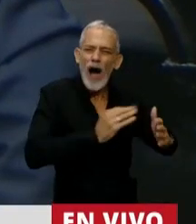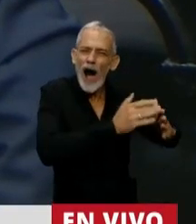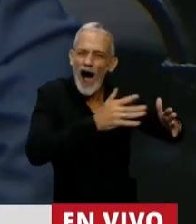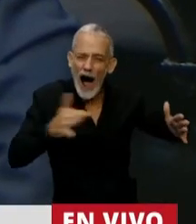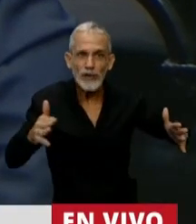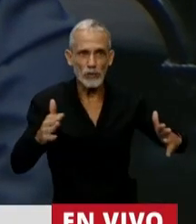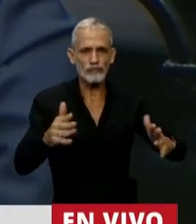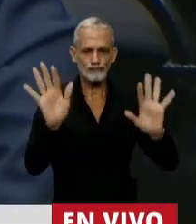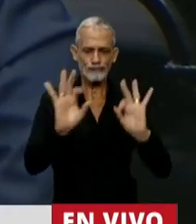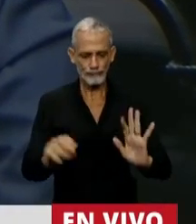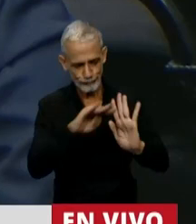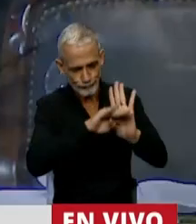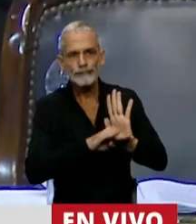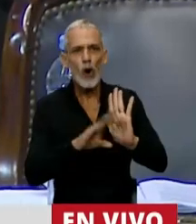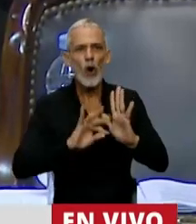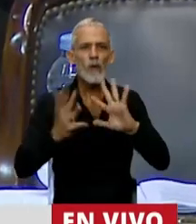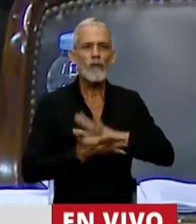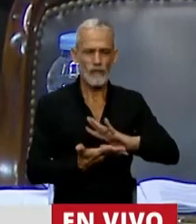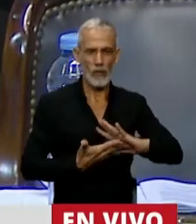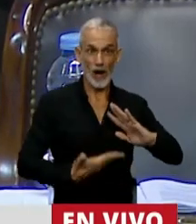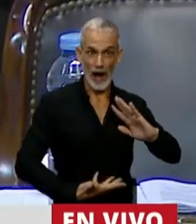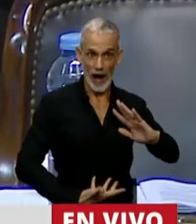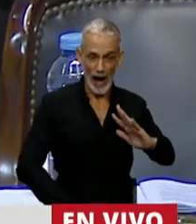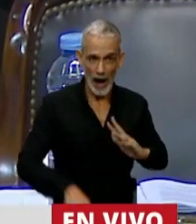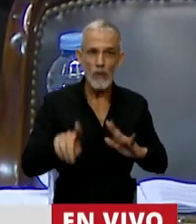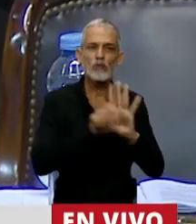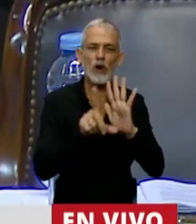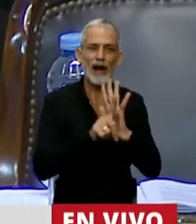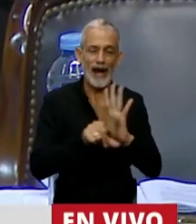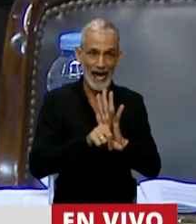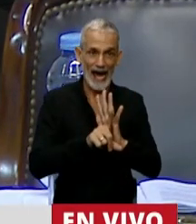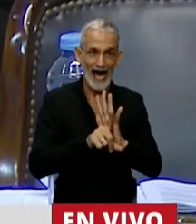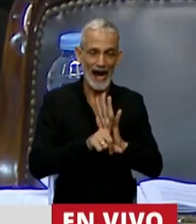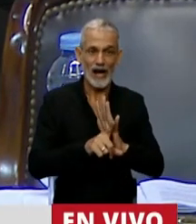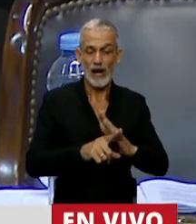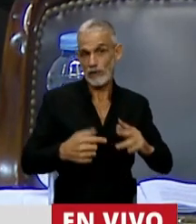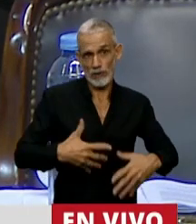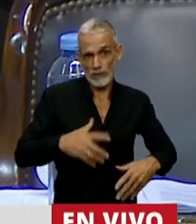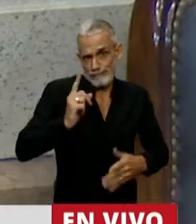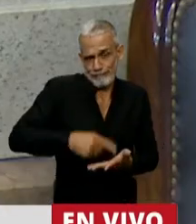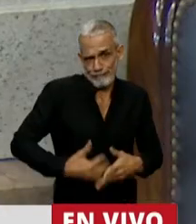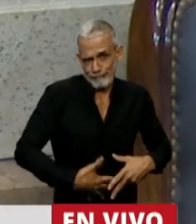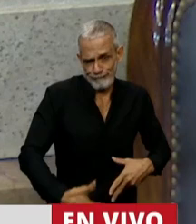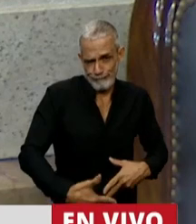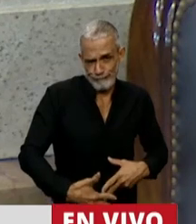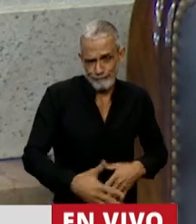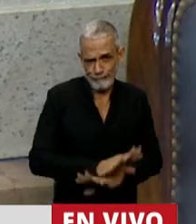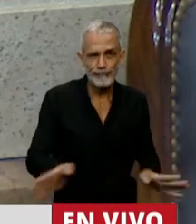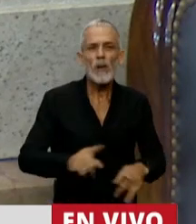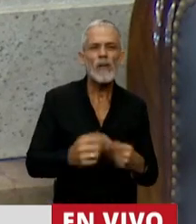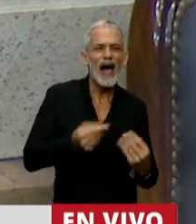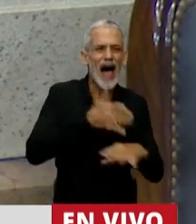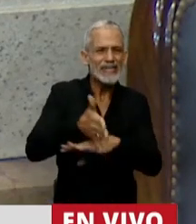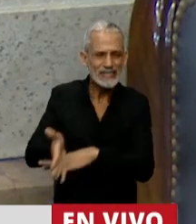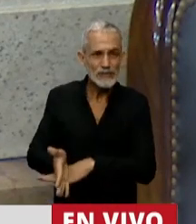se elaboró el protocolo de irrupción ilegal y el embarazo que garantiza la accesibilidad